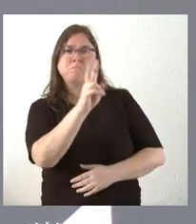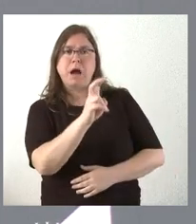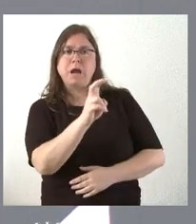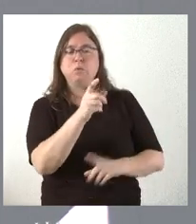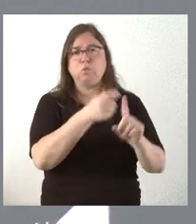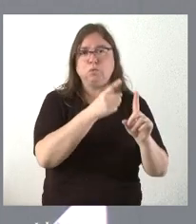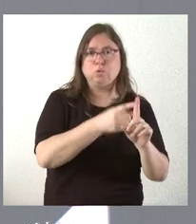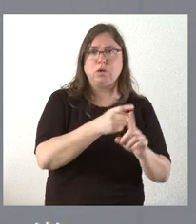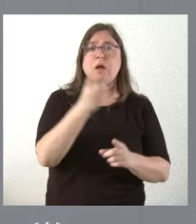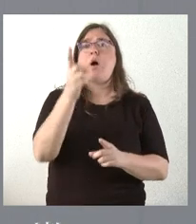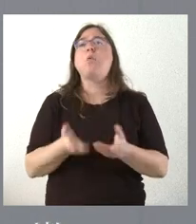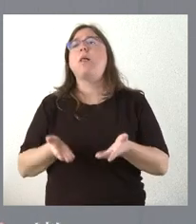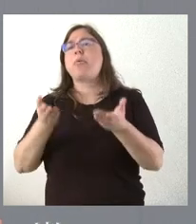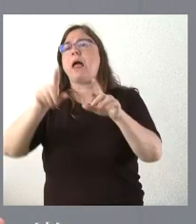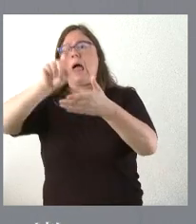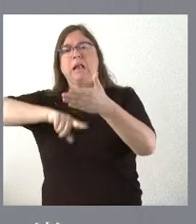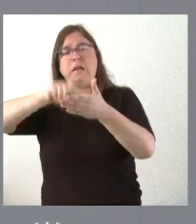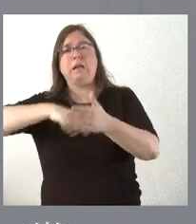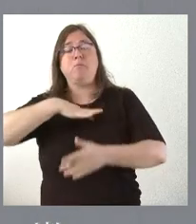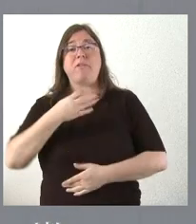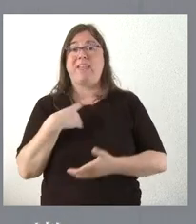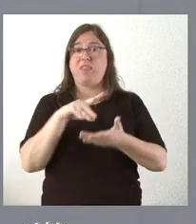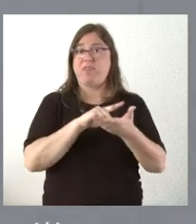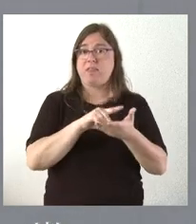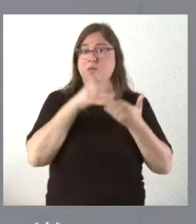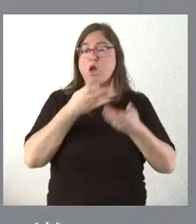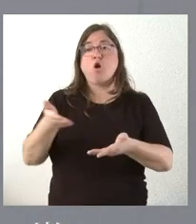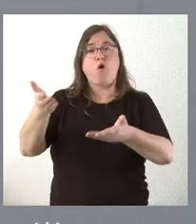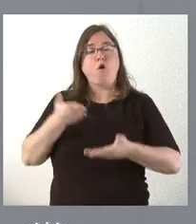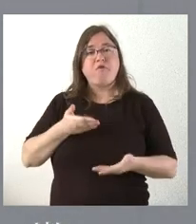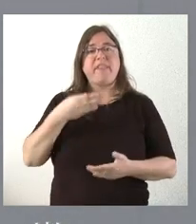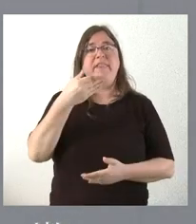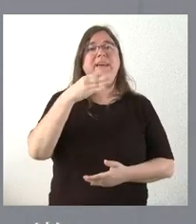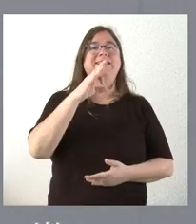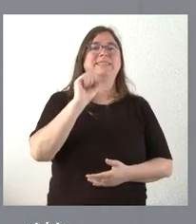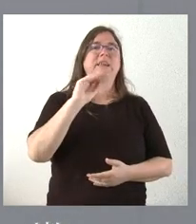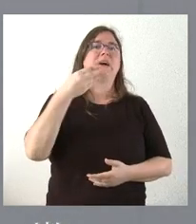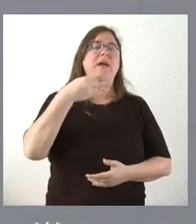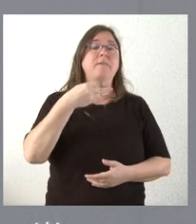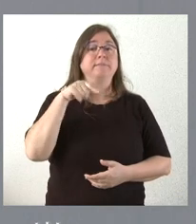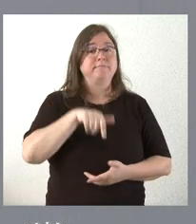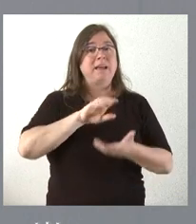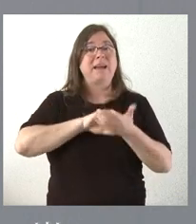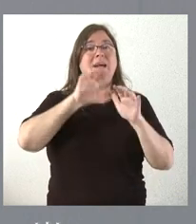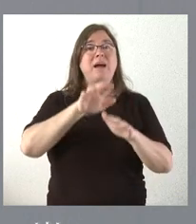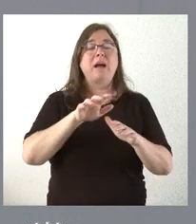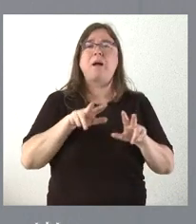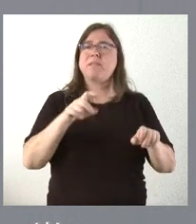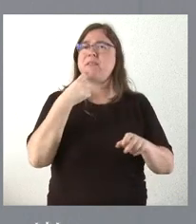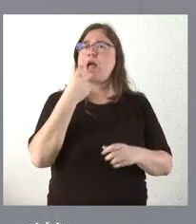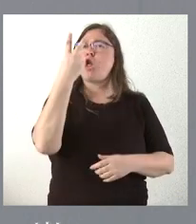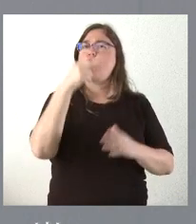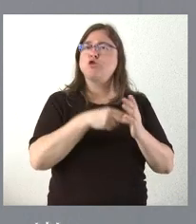útiles, cuáles podían ponerse en alquiler. El dato que tenemos ofrecido por SAREF es que en Castilla y León, aunque inicialmente se hablaba de 2